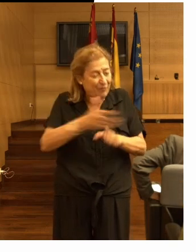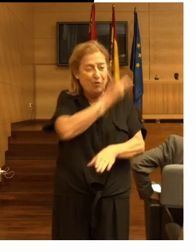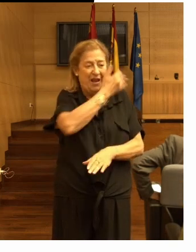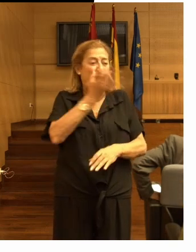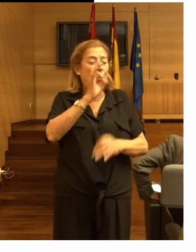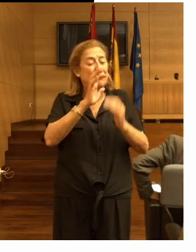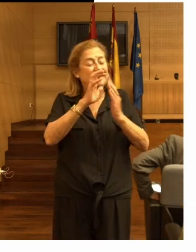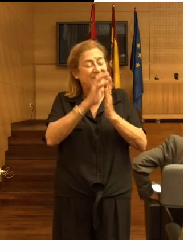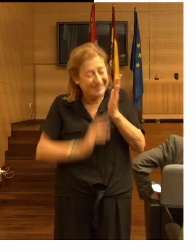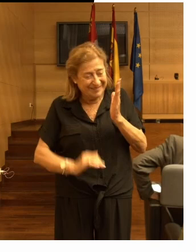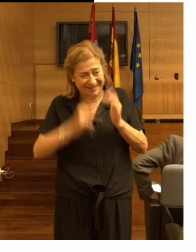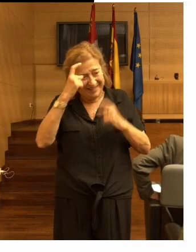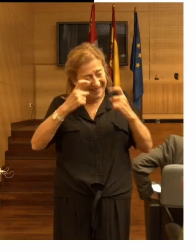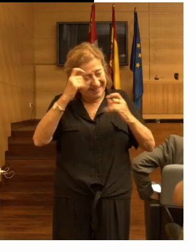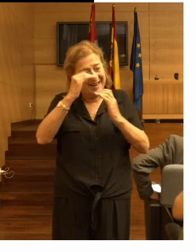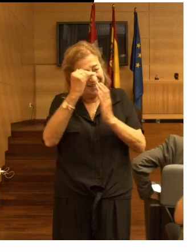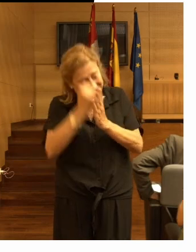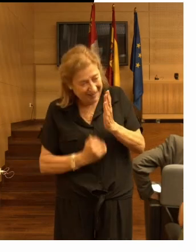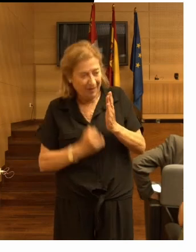reducir el uso